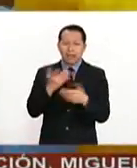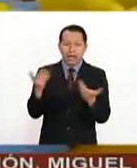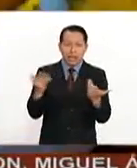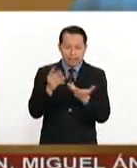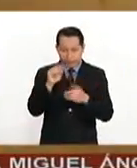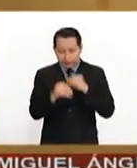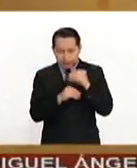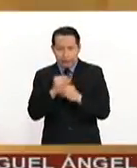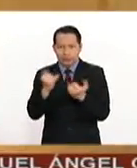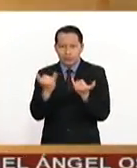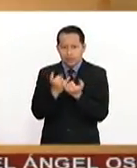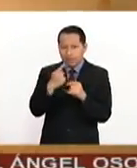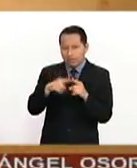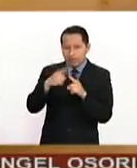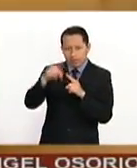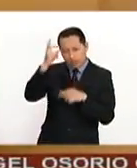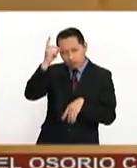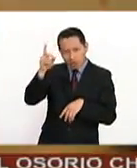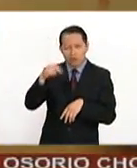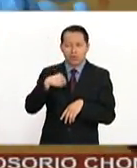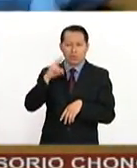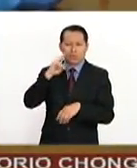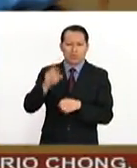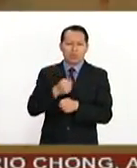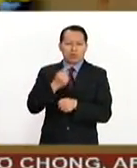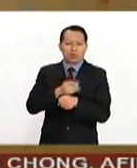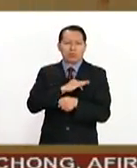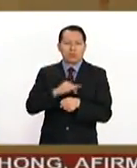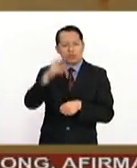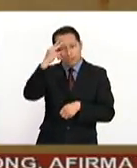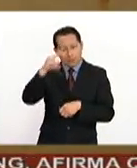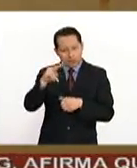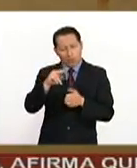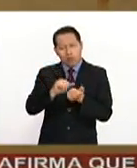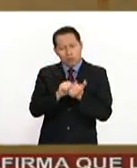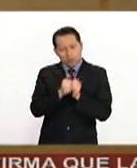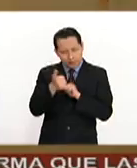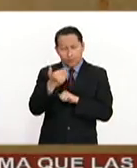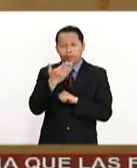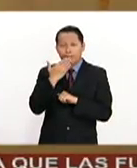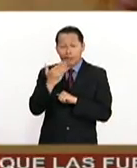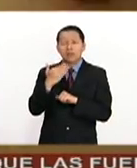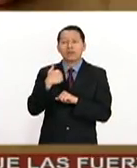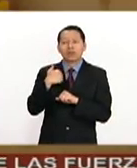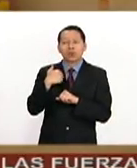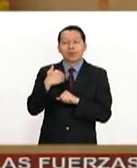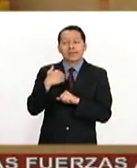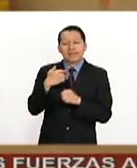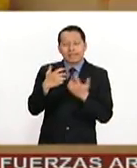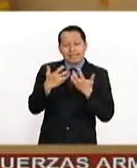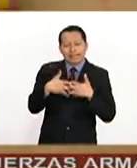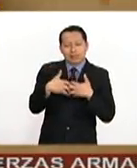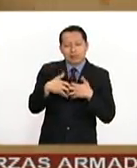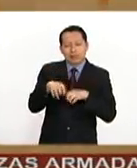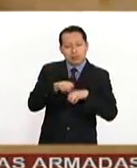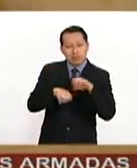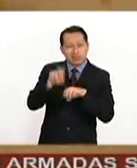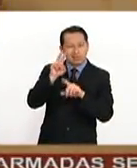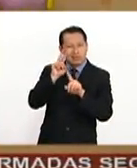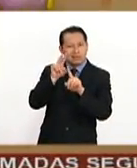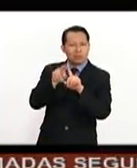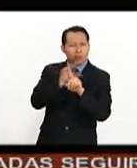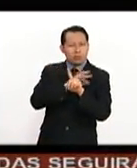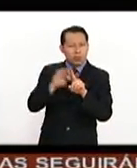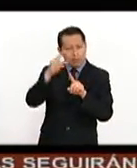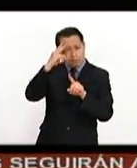y propiedades intelectuales. Y lo vi como una gran oportunidad para transformar a México. Nuestra visión es verdaderamente volver a México un país